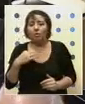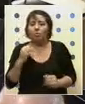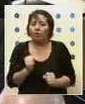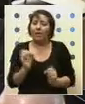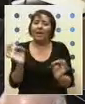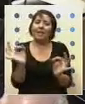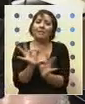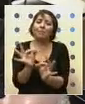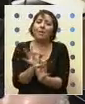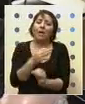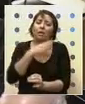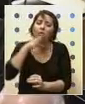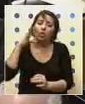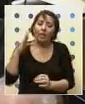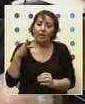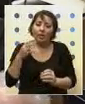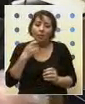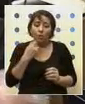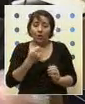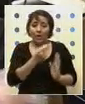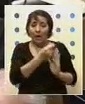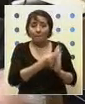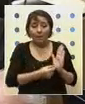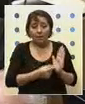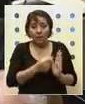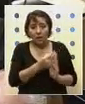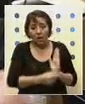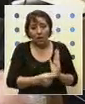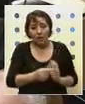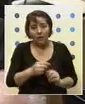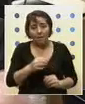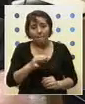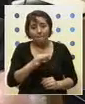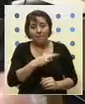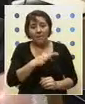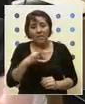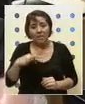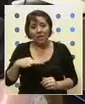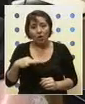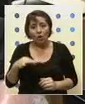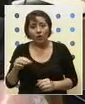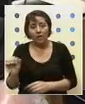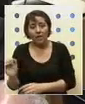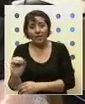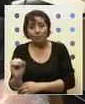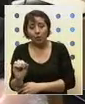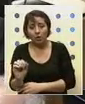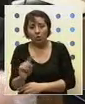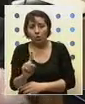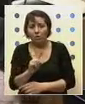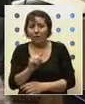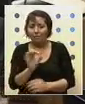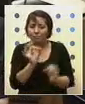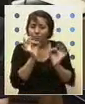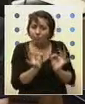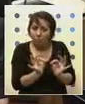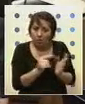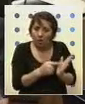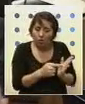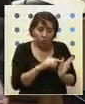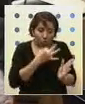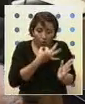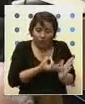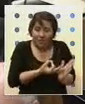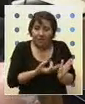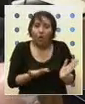claridad porque en la partida del Ministerio de Transporte en relación a este tema no está explicitado. No aparece